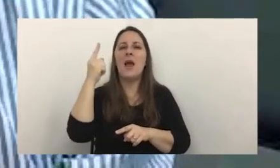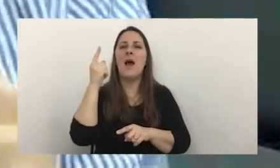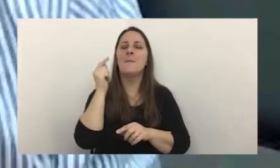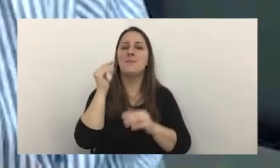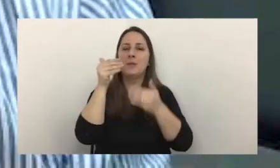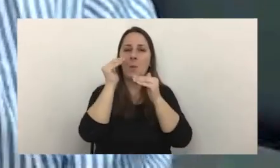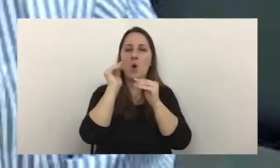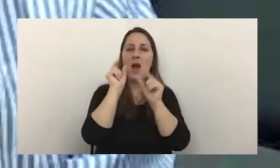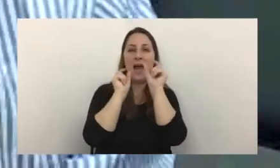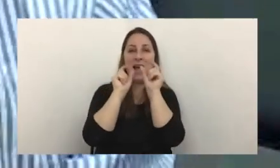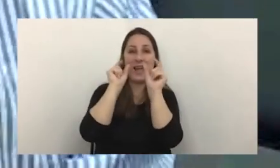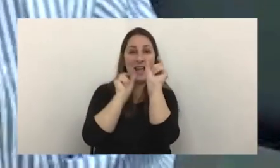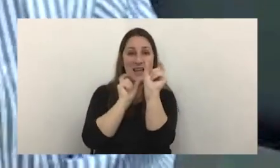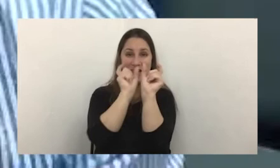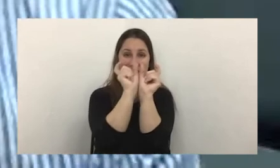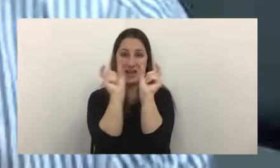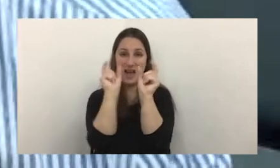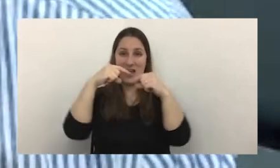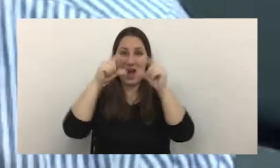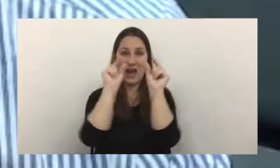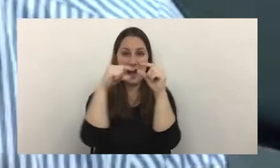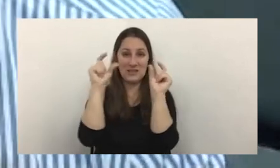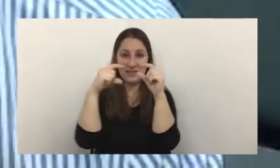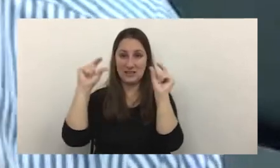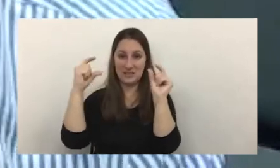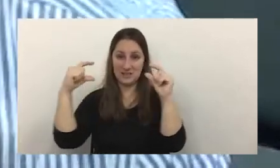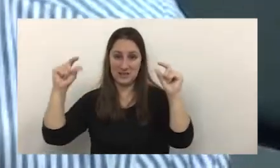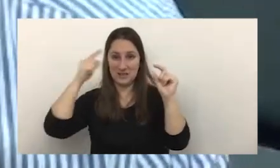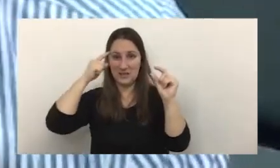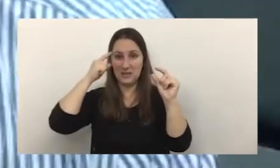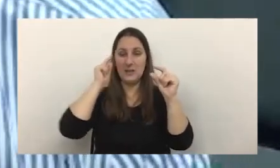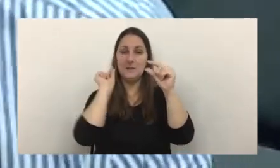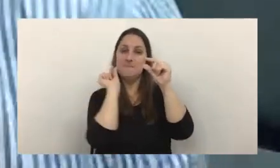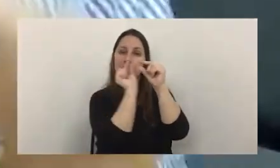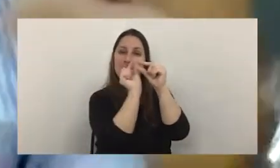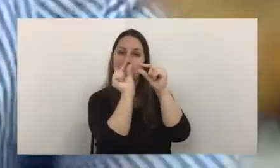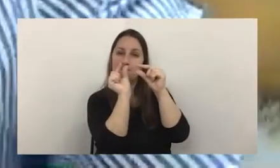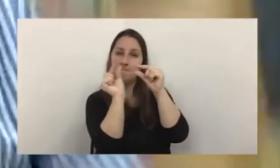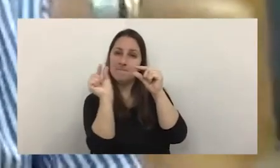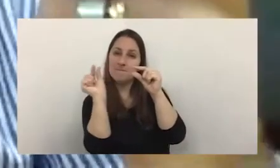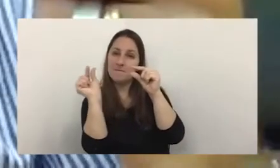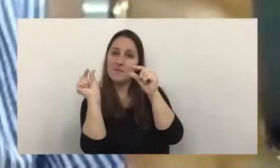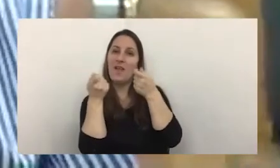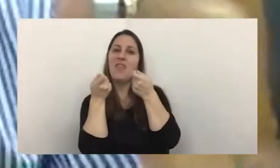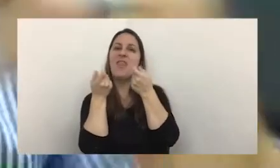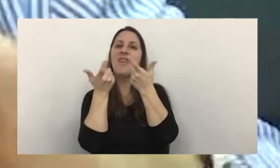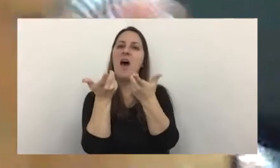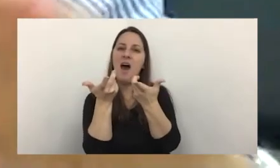cajitas en donde están que son los bloques las particiones de lo que le da forma